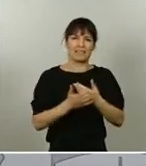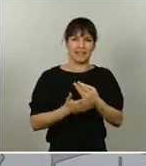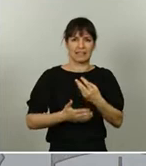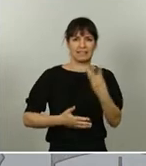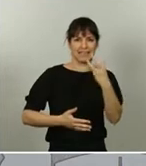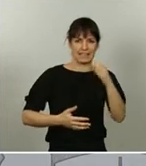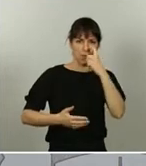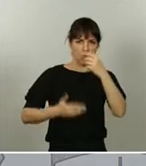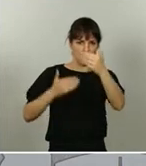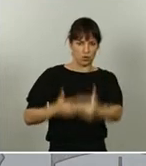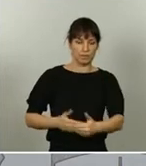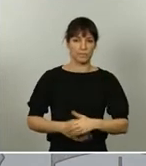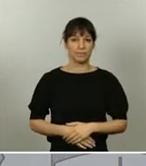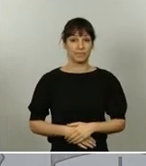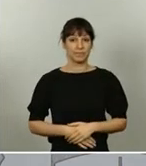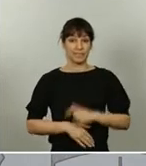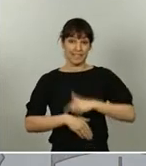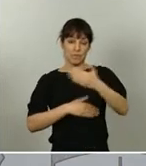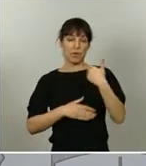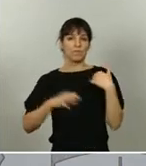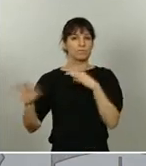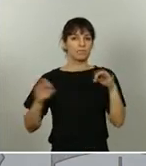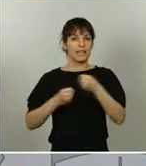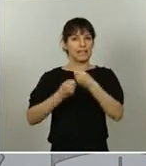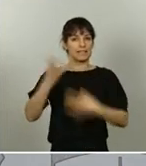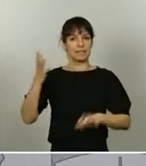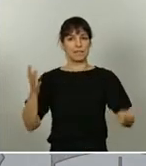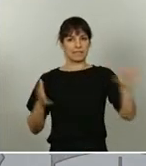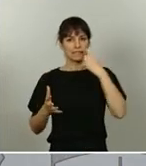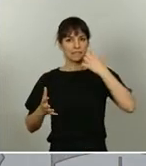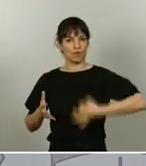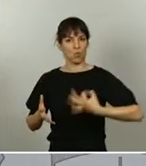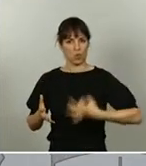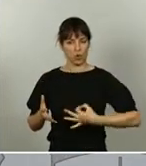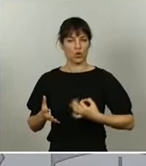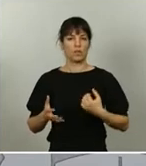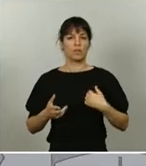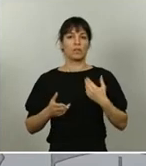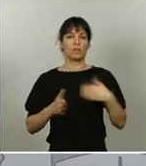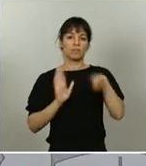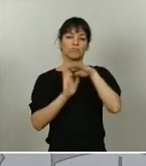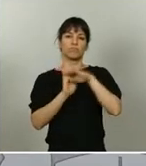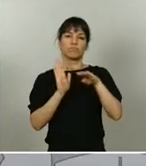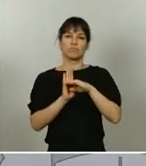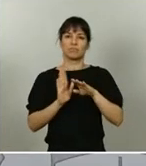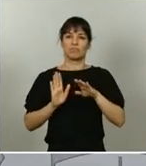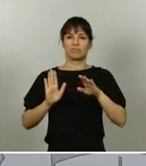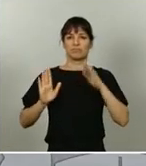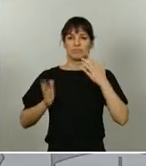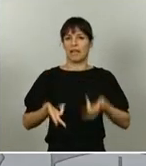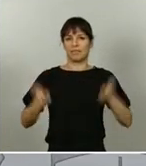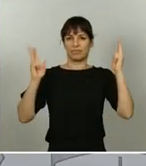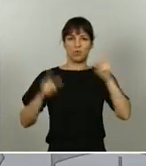preparará una lista de países seguros con los que se pueden levantar las restricciones a partir, como he dicho antes, del 1 de julio.